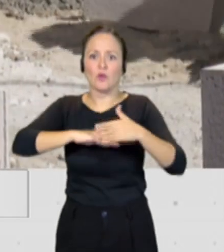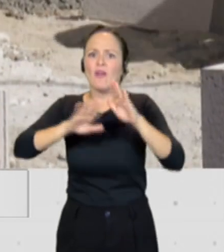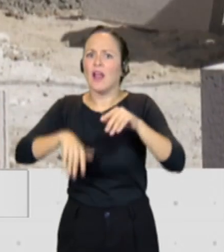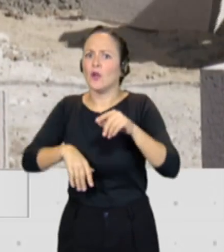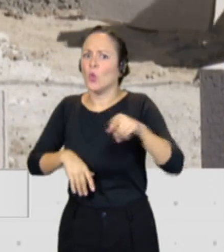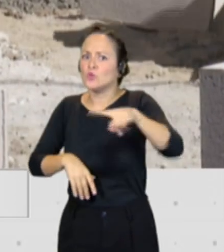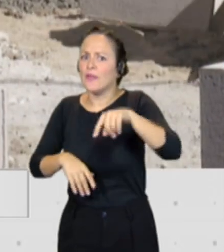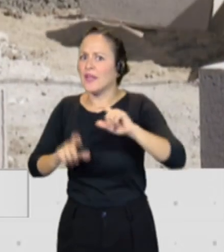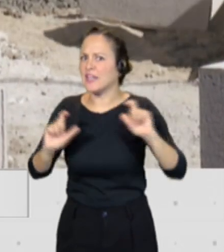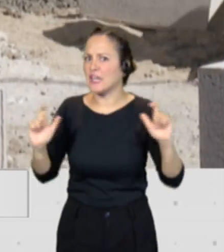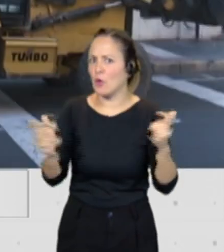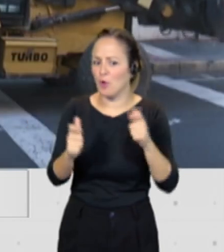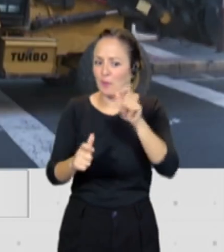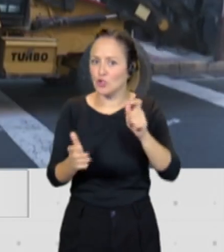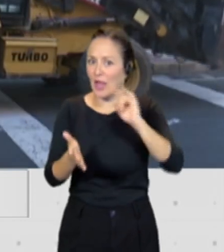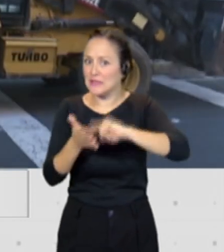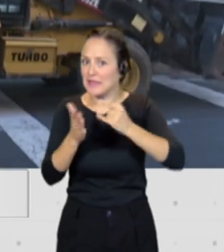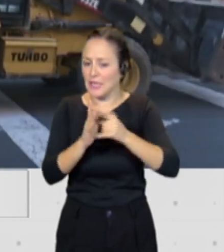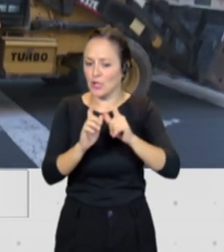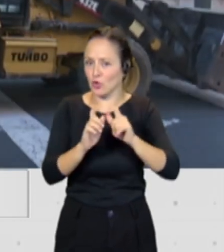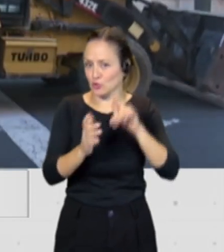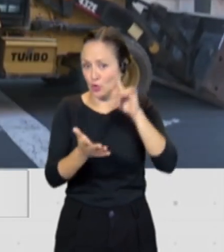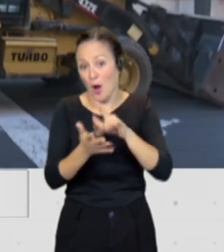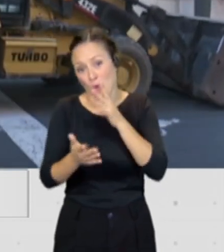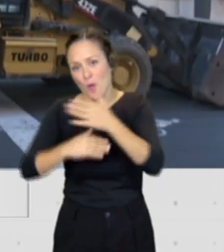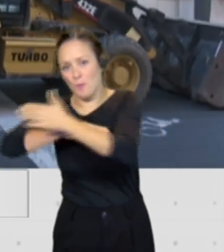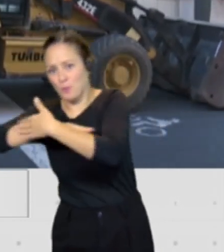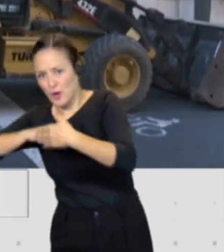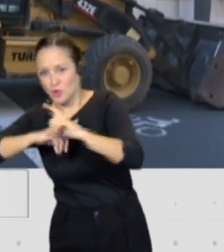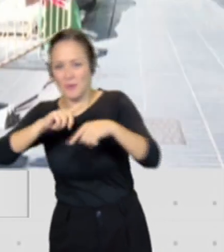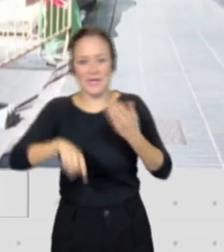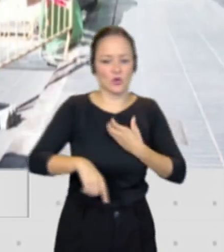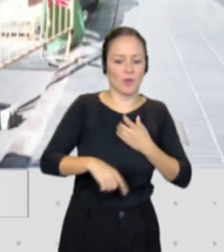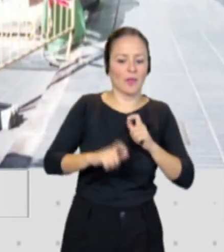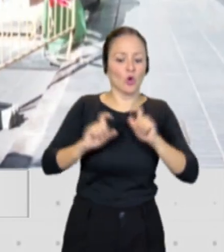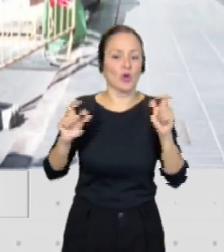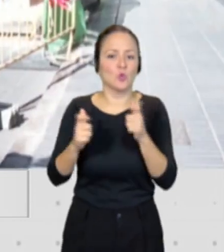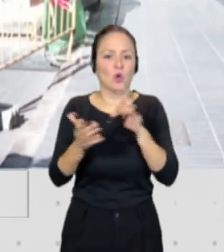técnicos esa reunión que iba a producirse entre puerto y ayuntamiento. ¿Por qué?